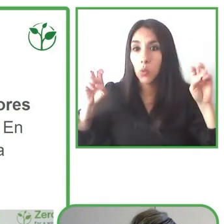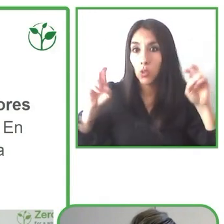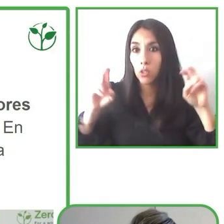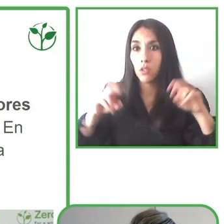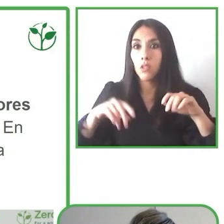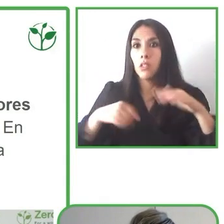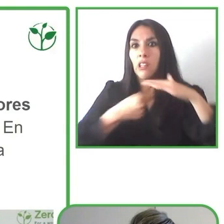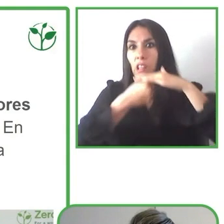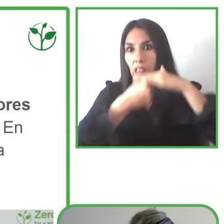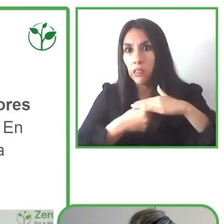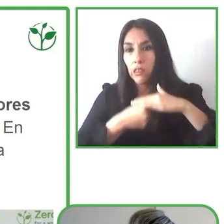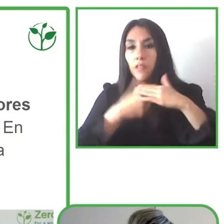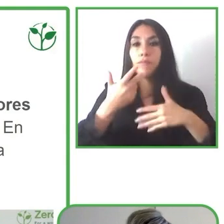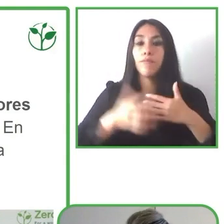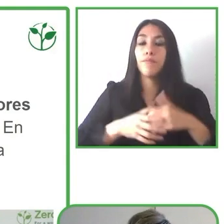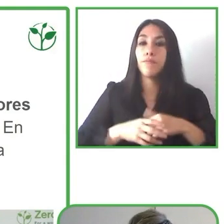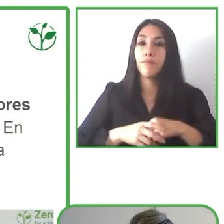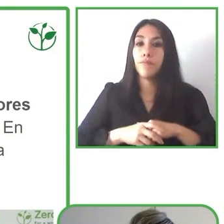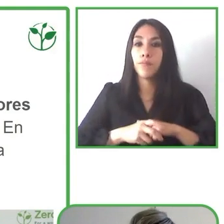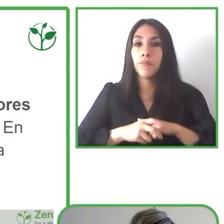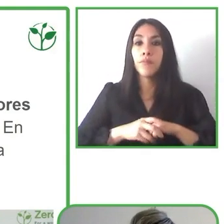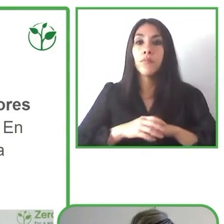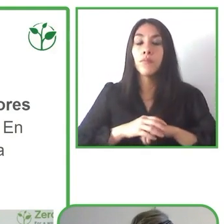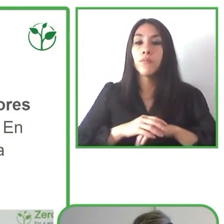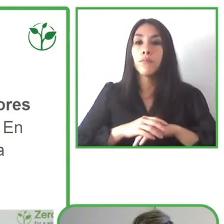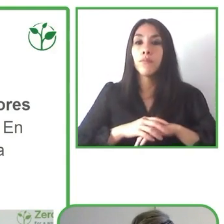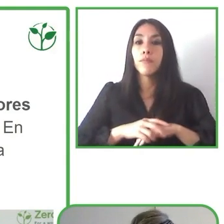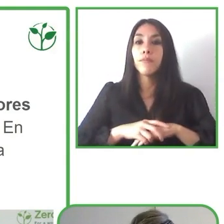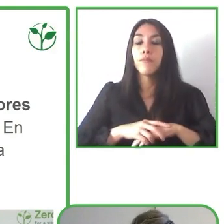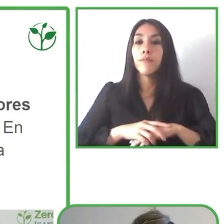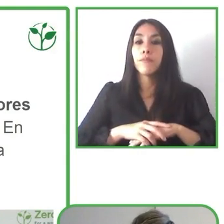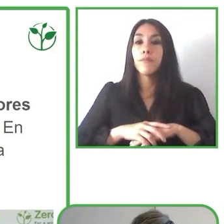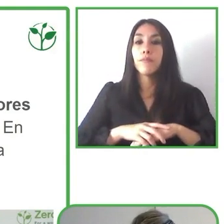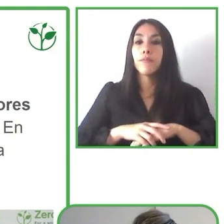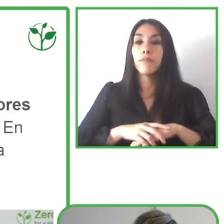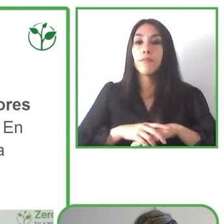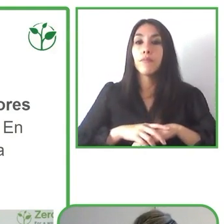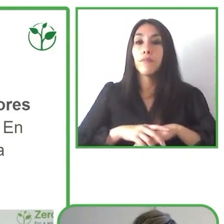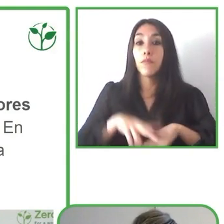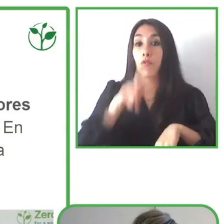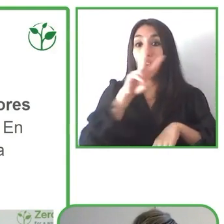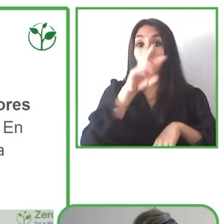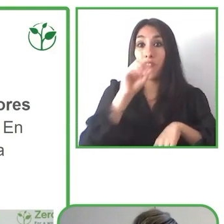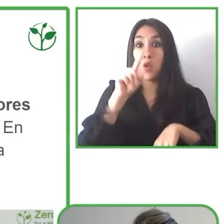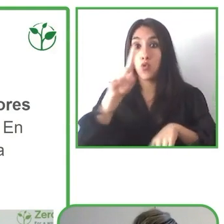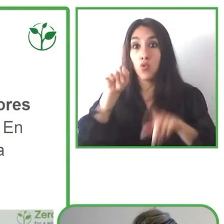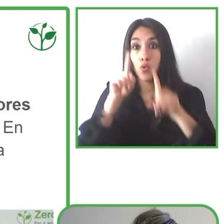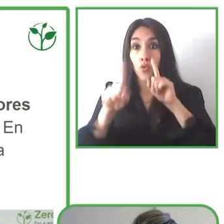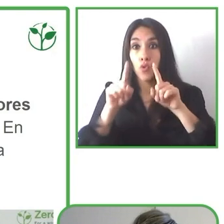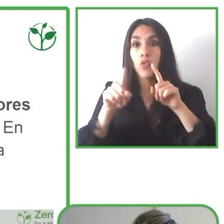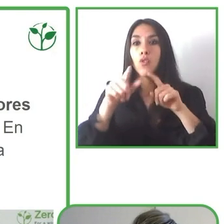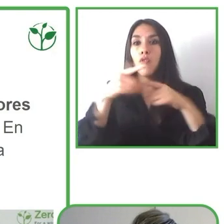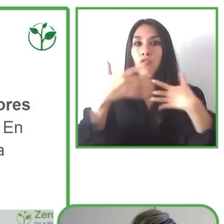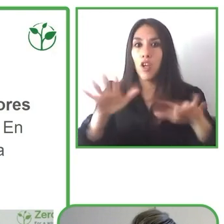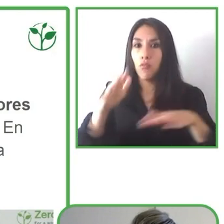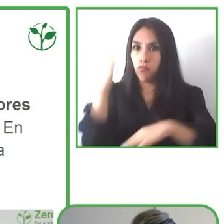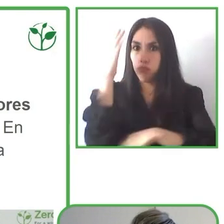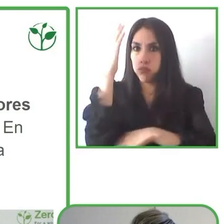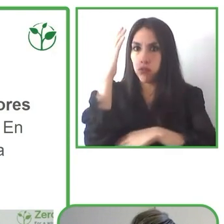2021 la ONU reconoció a Benká como una de las 400